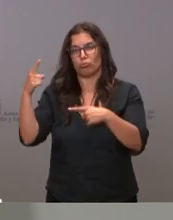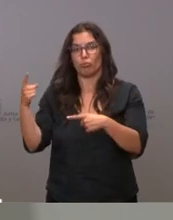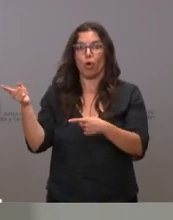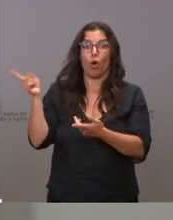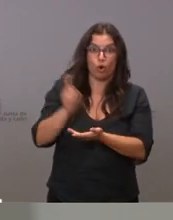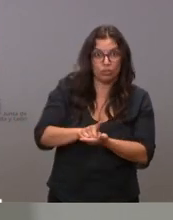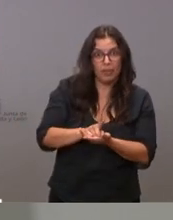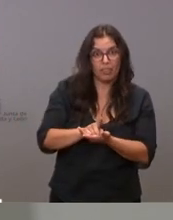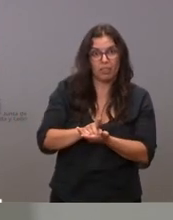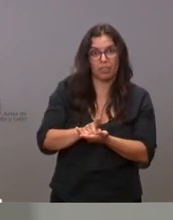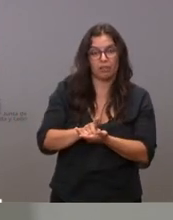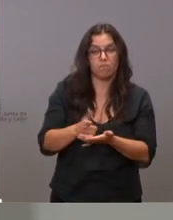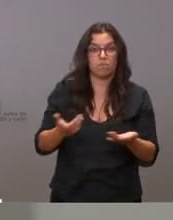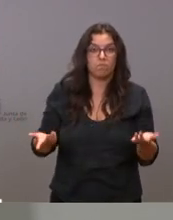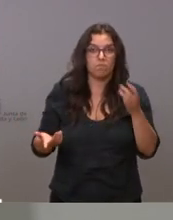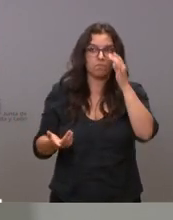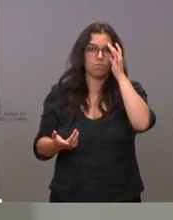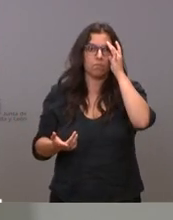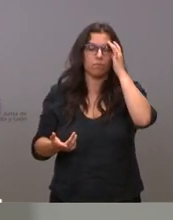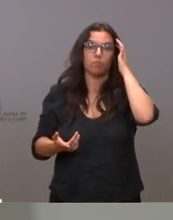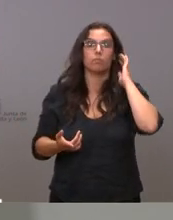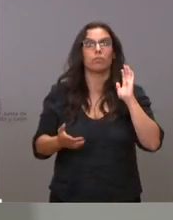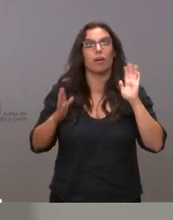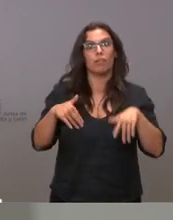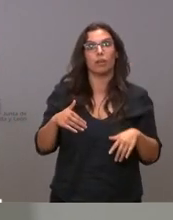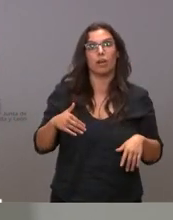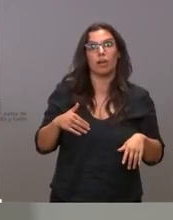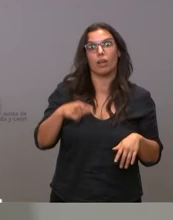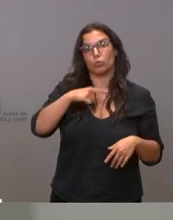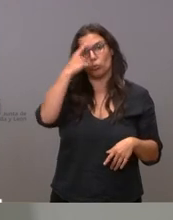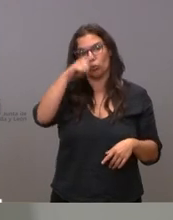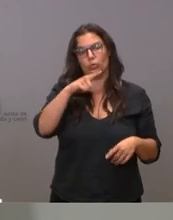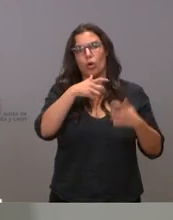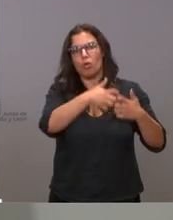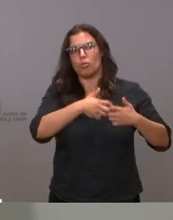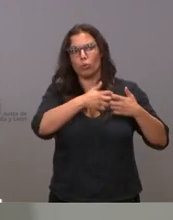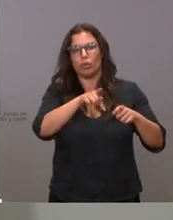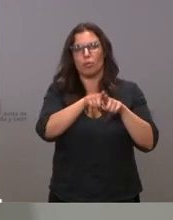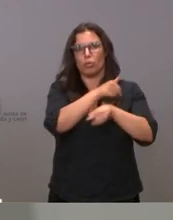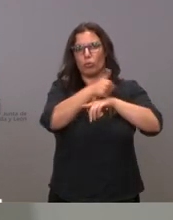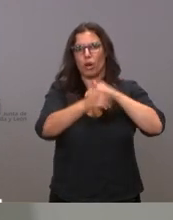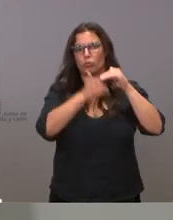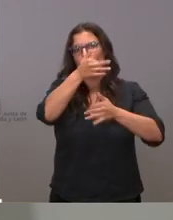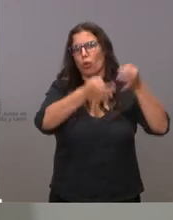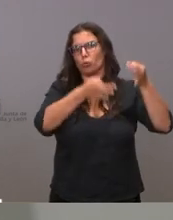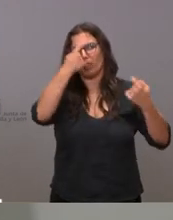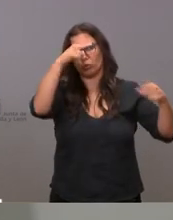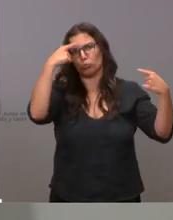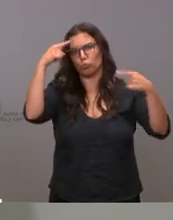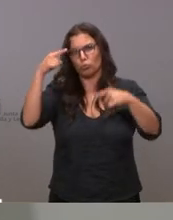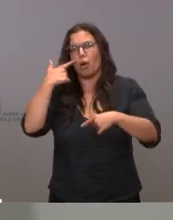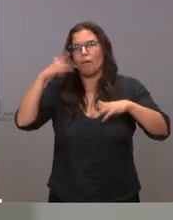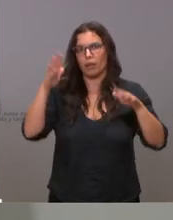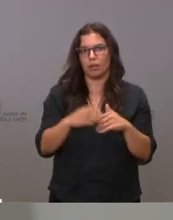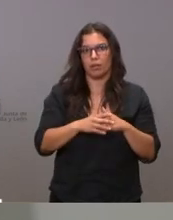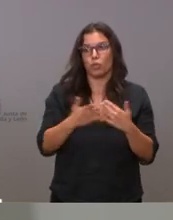otra vez otra vez ¿vete tú a pelear con tu TSJ cada vez que tomes una medida? ¿en qué consiste la ayuda del